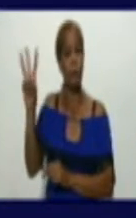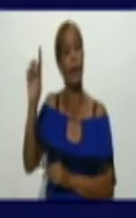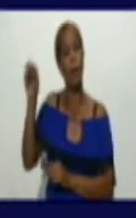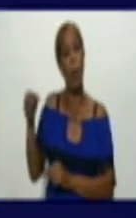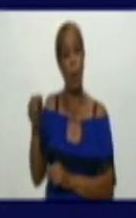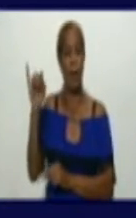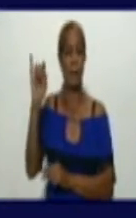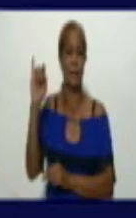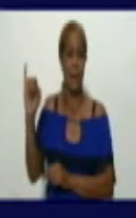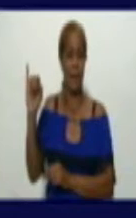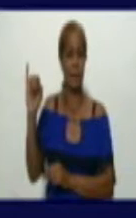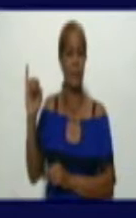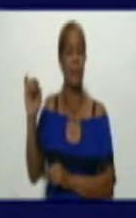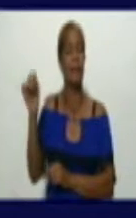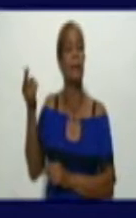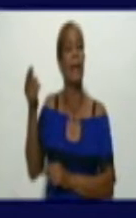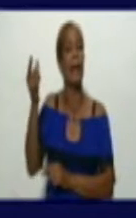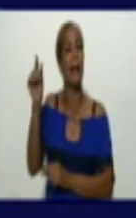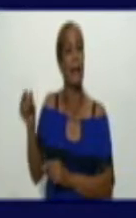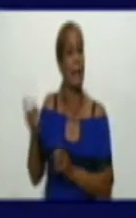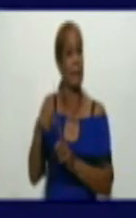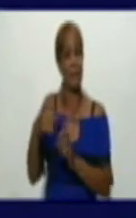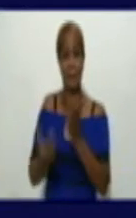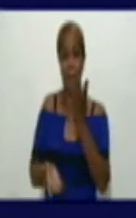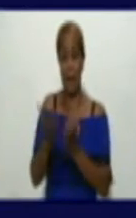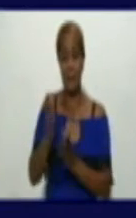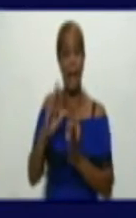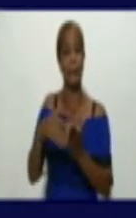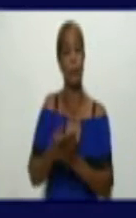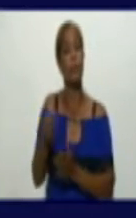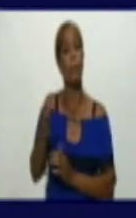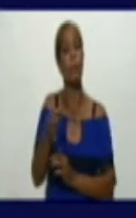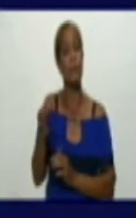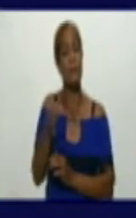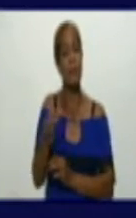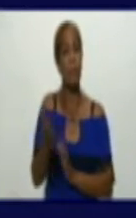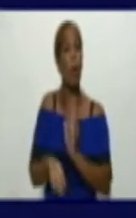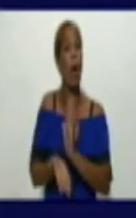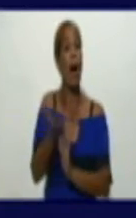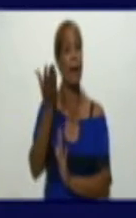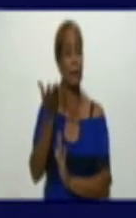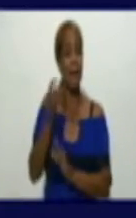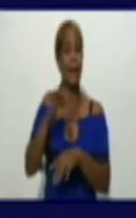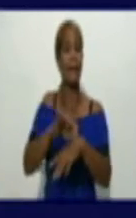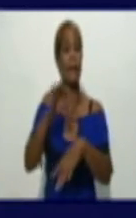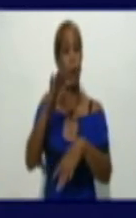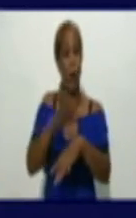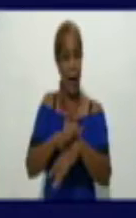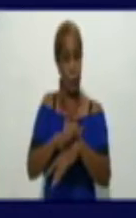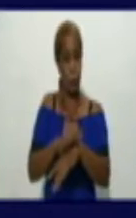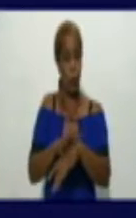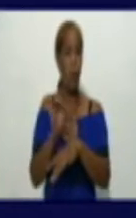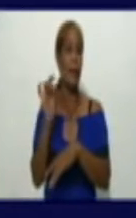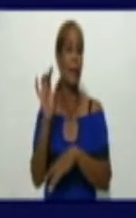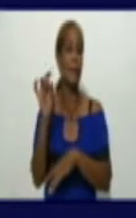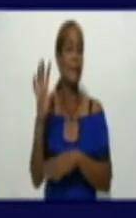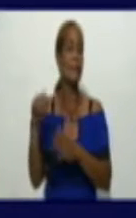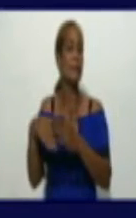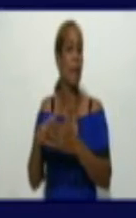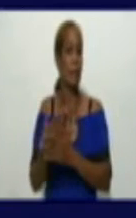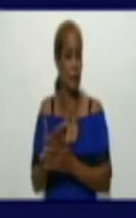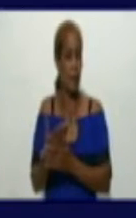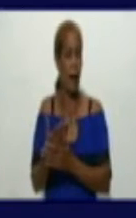tres municipios que están hoy con una tasa muy alta de incidencia, son Río Cautos, que en 15 días ha